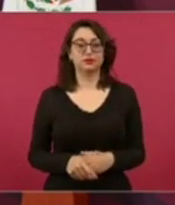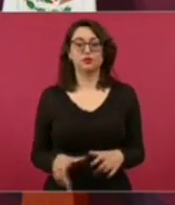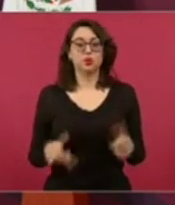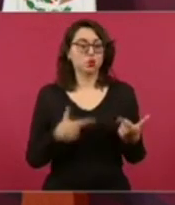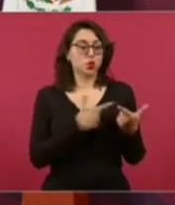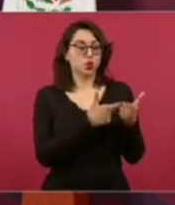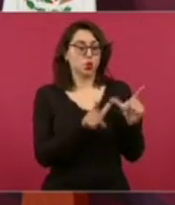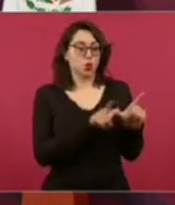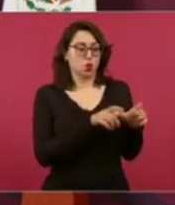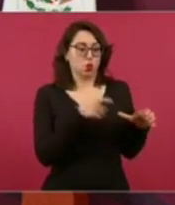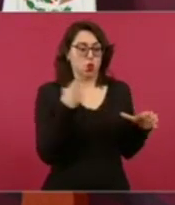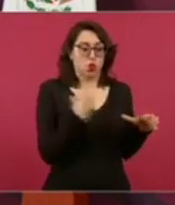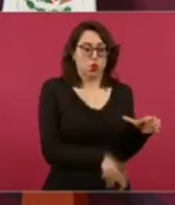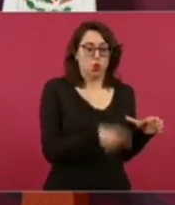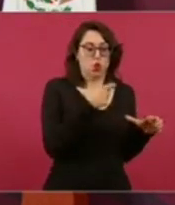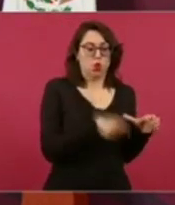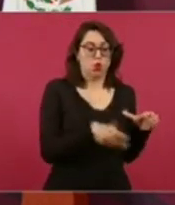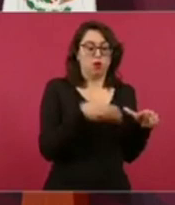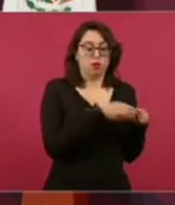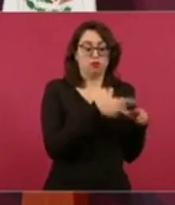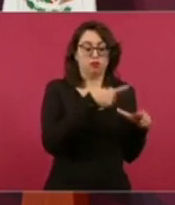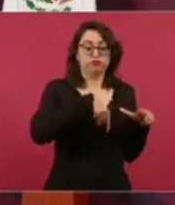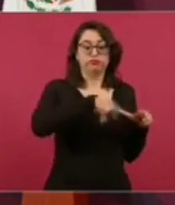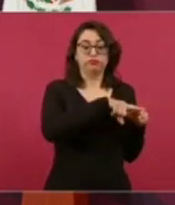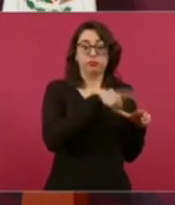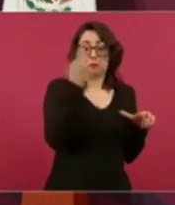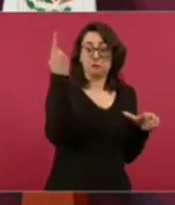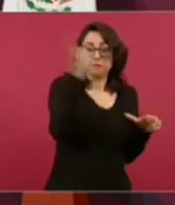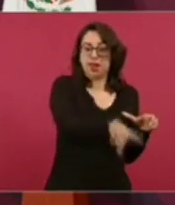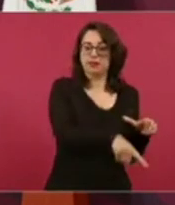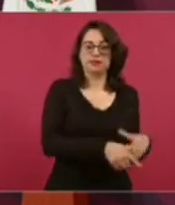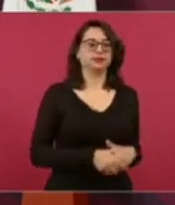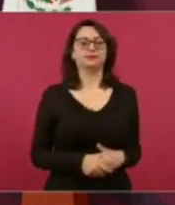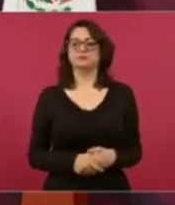grupos de intereses creados.